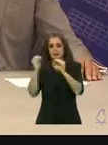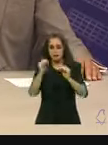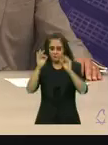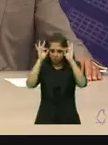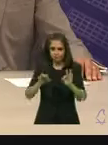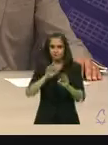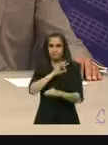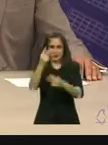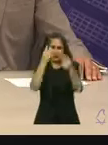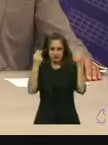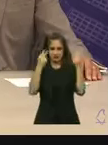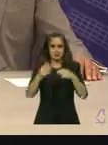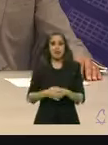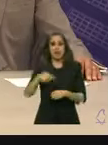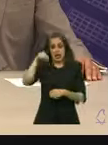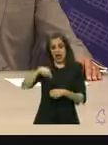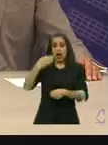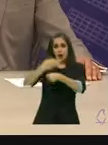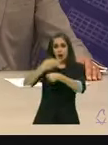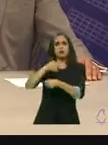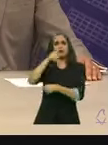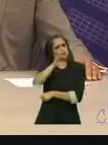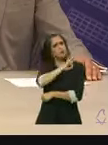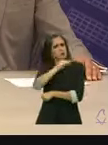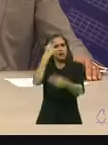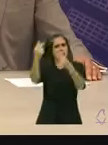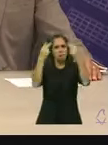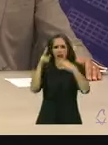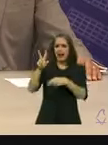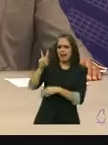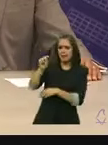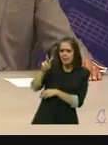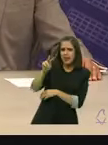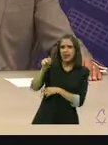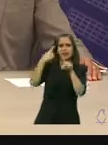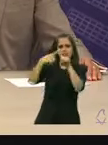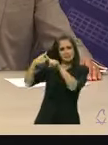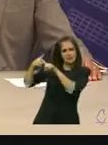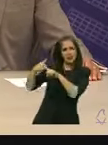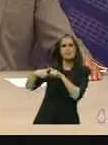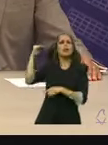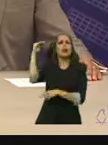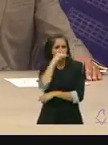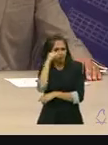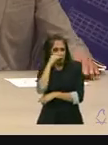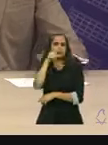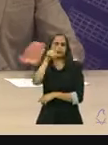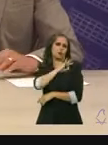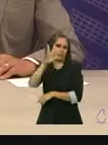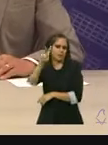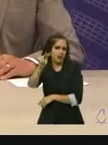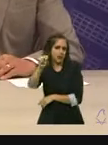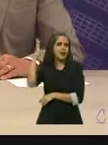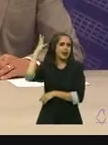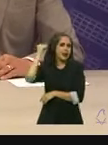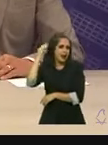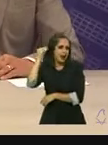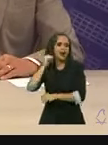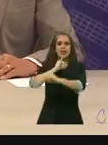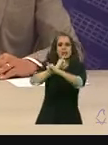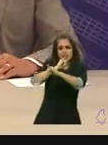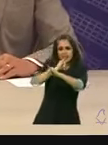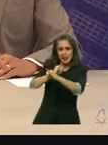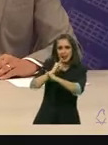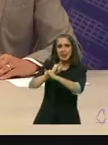debate en vivo y de forma completamente gratuita. Agradecemos por ello a los diversos canales de televisión, estaciones de radio, internet y